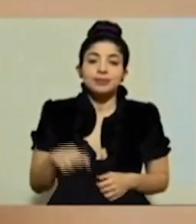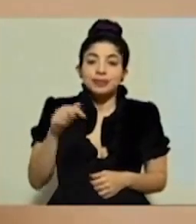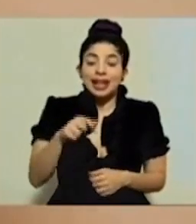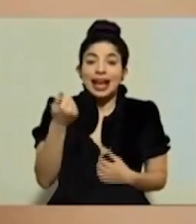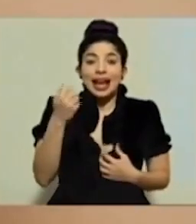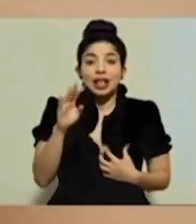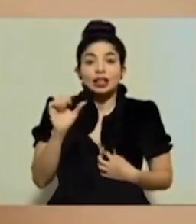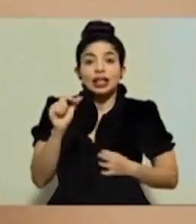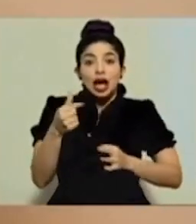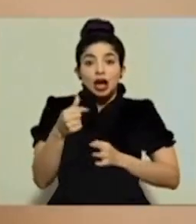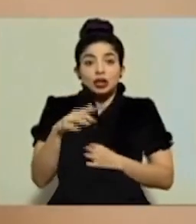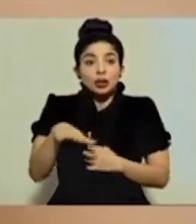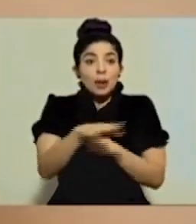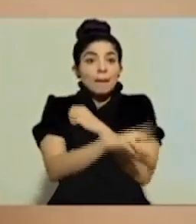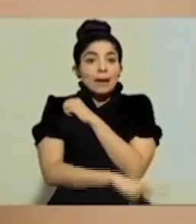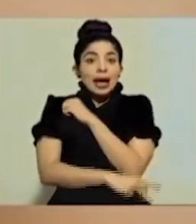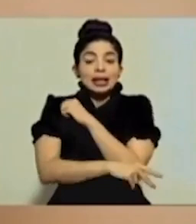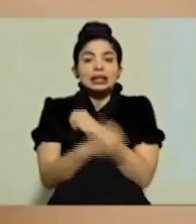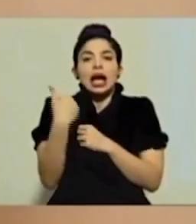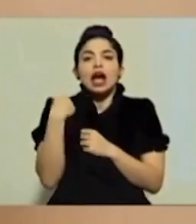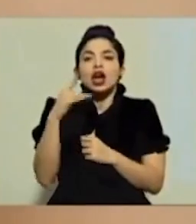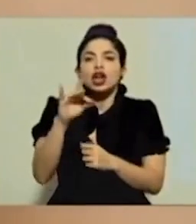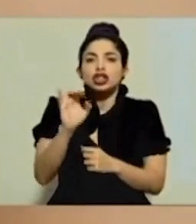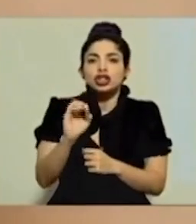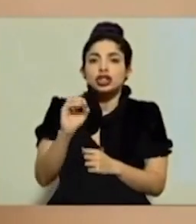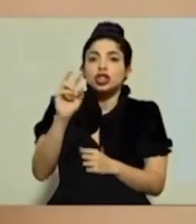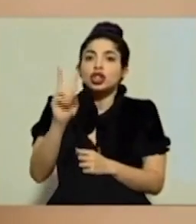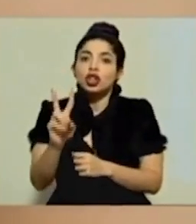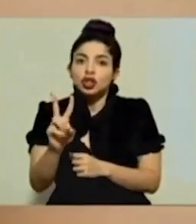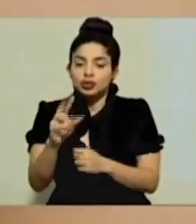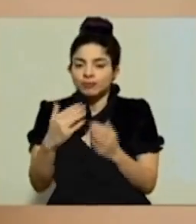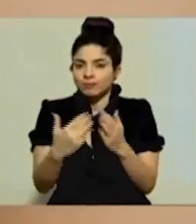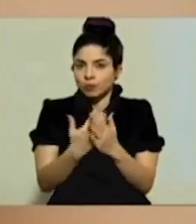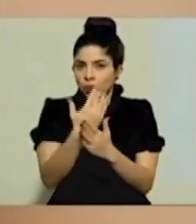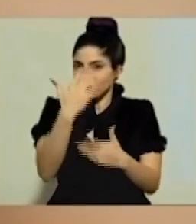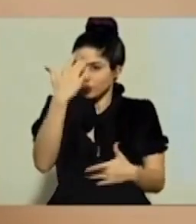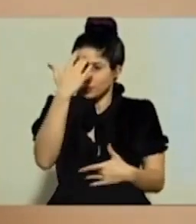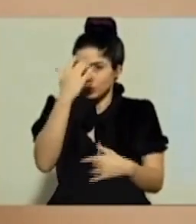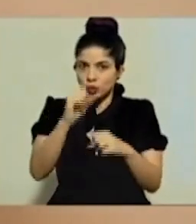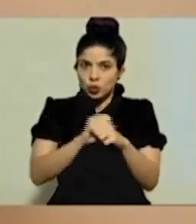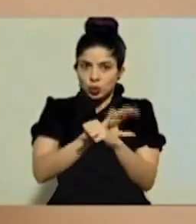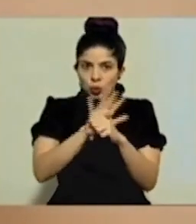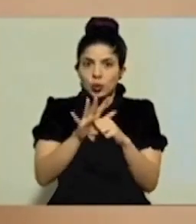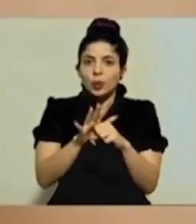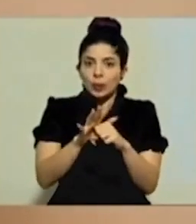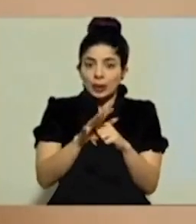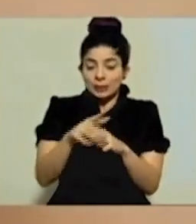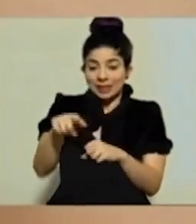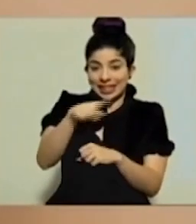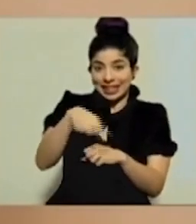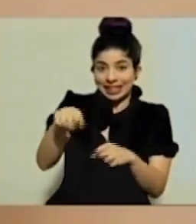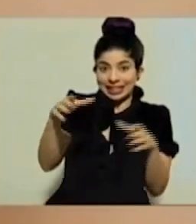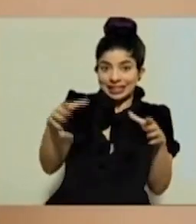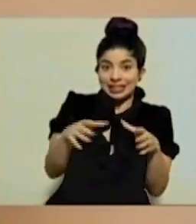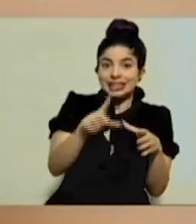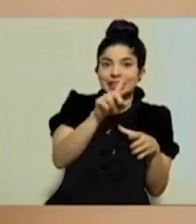14 de agosto, el país registra 802 casos nuevos de COVID-19, de los cuales